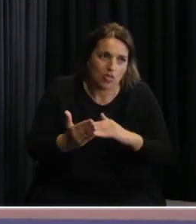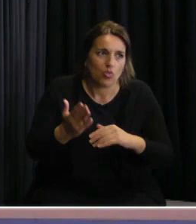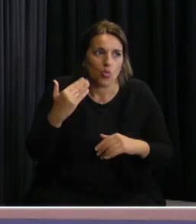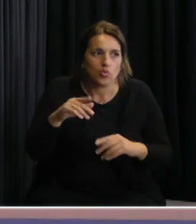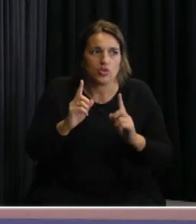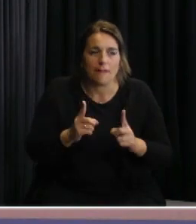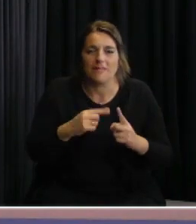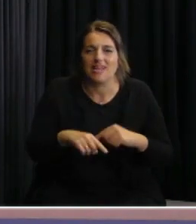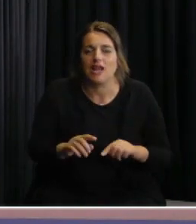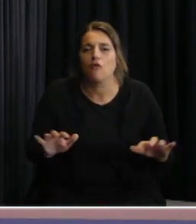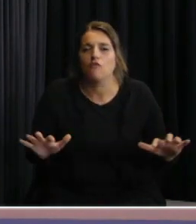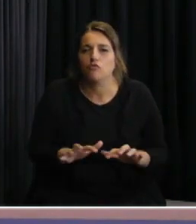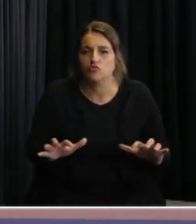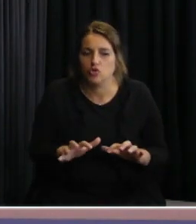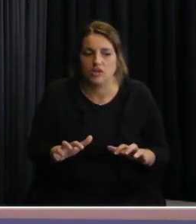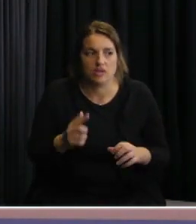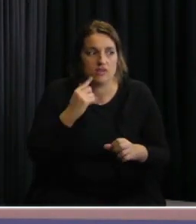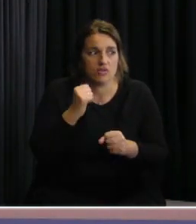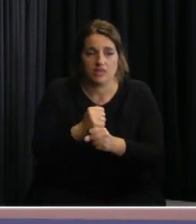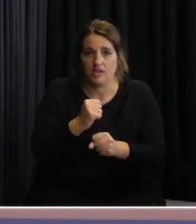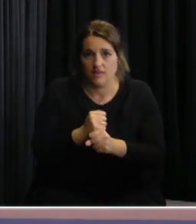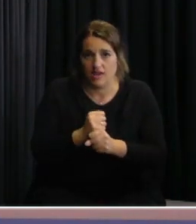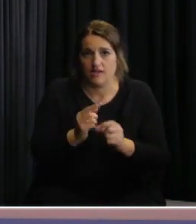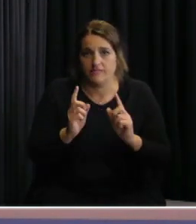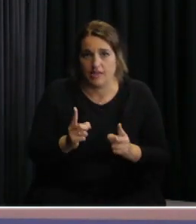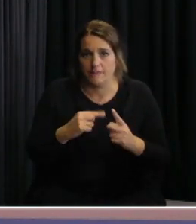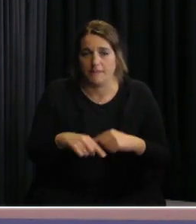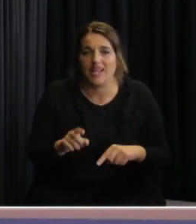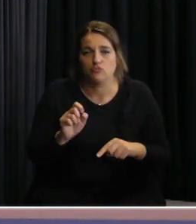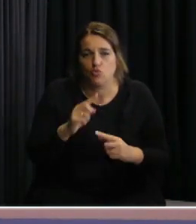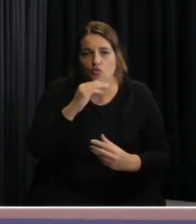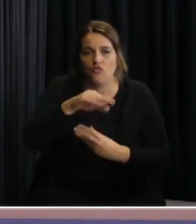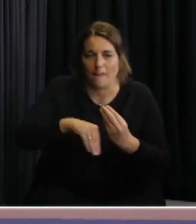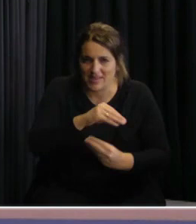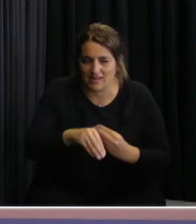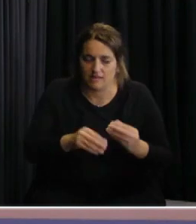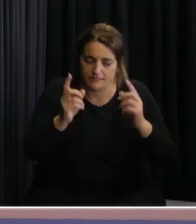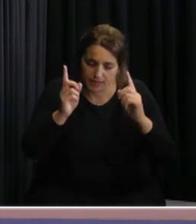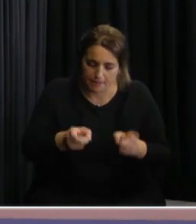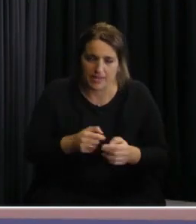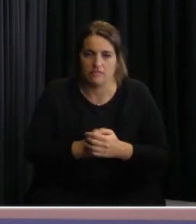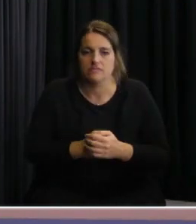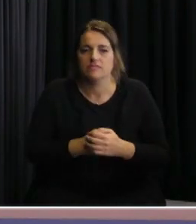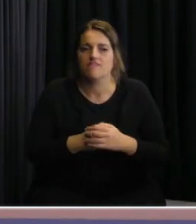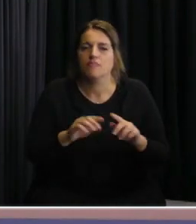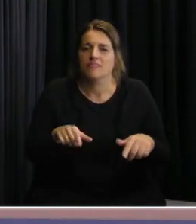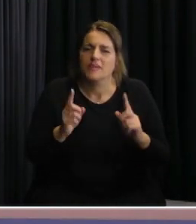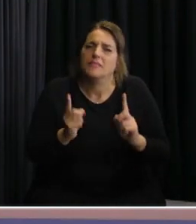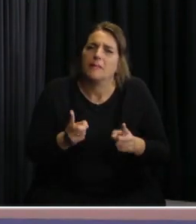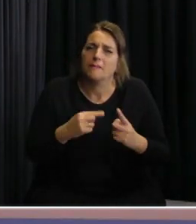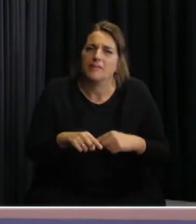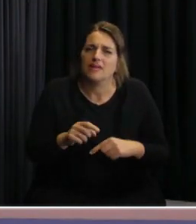darles garantías al personal que lo atiende, darle garantías a sus familiares y darle garantías al